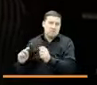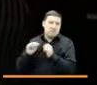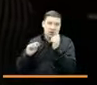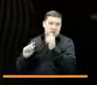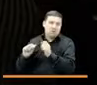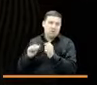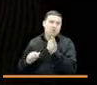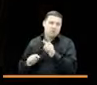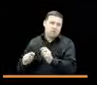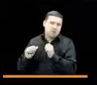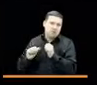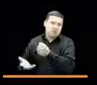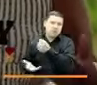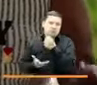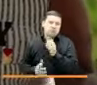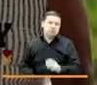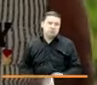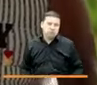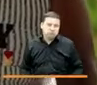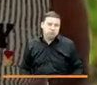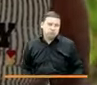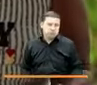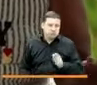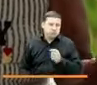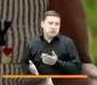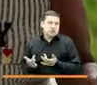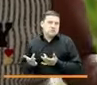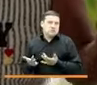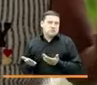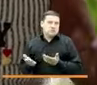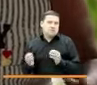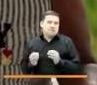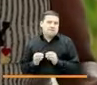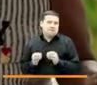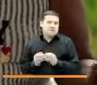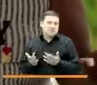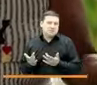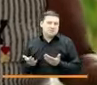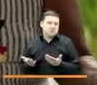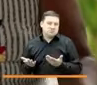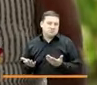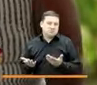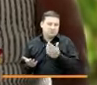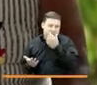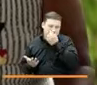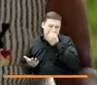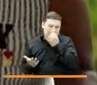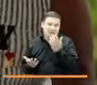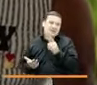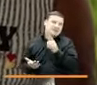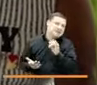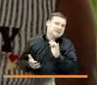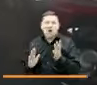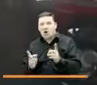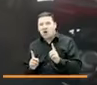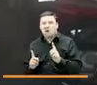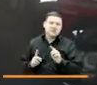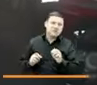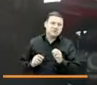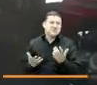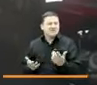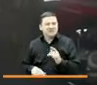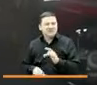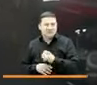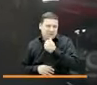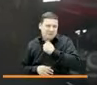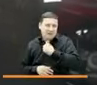a también le van a internizar que tienen que esperar porque tienen un poquito de que parece que sí parece que no hay que tener